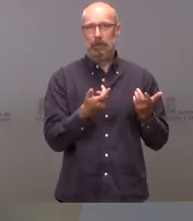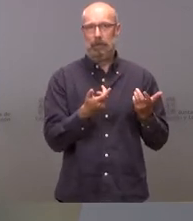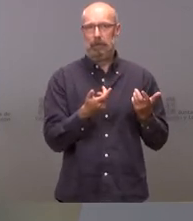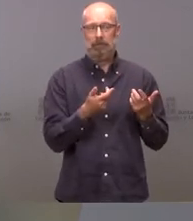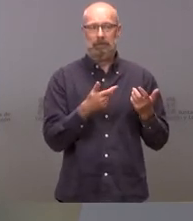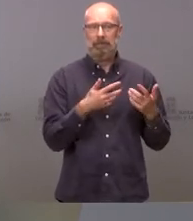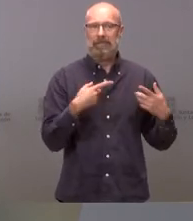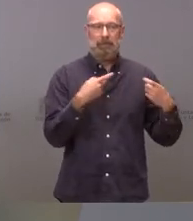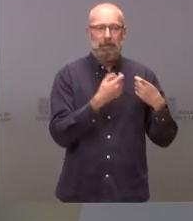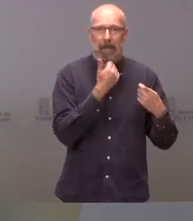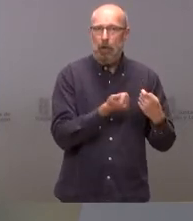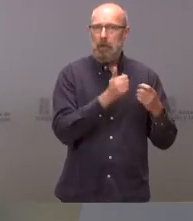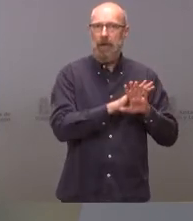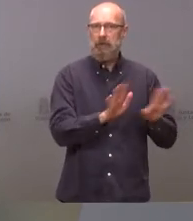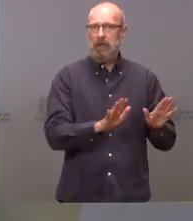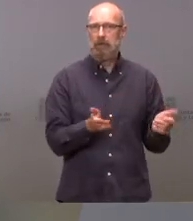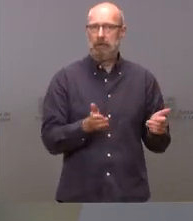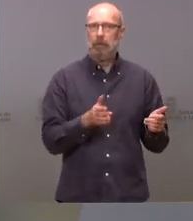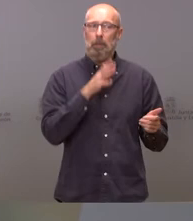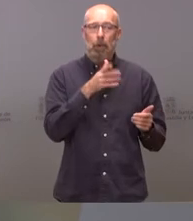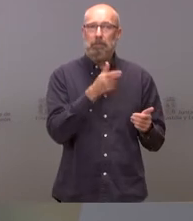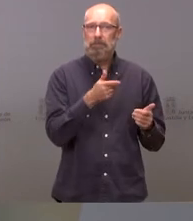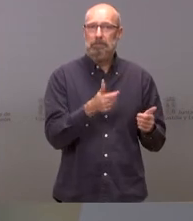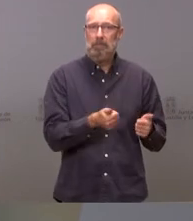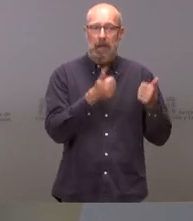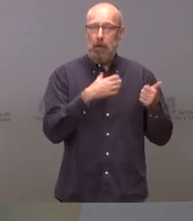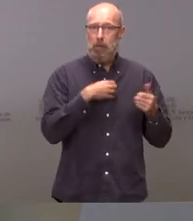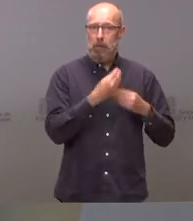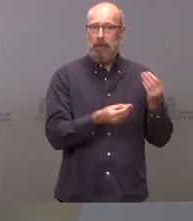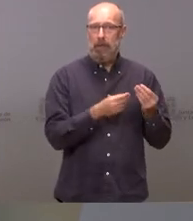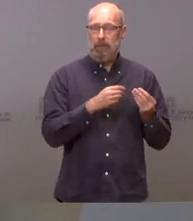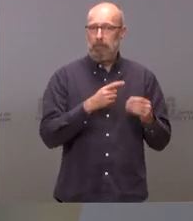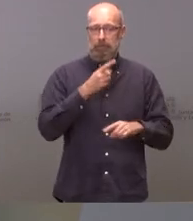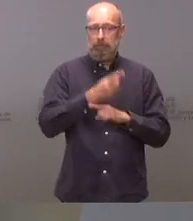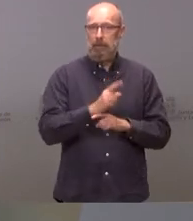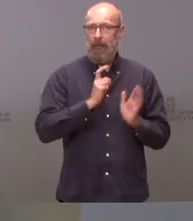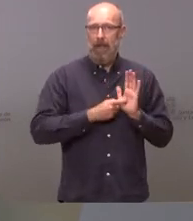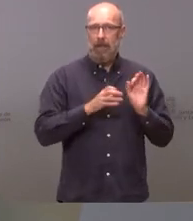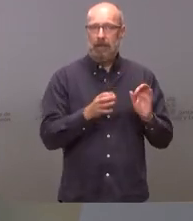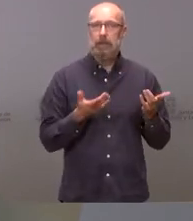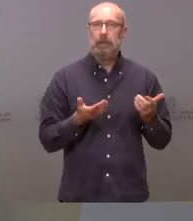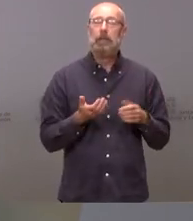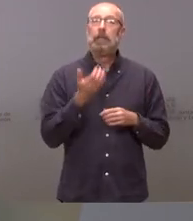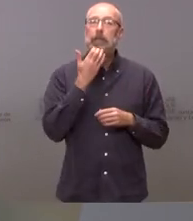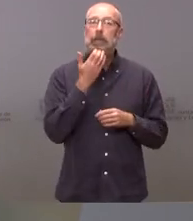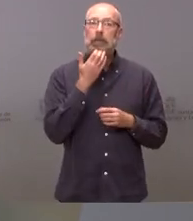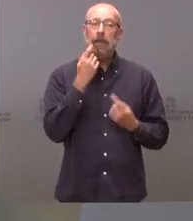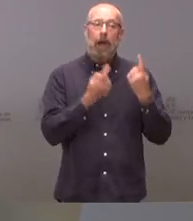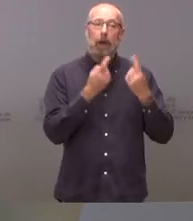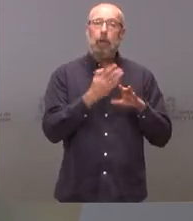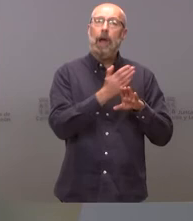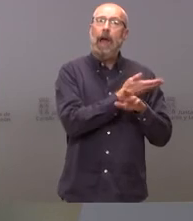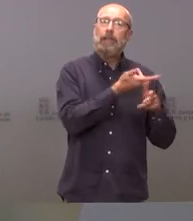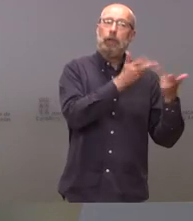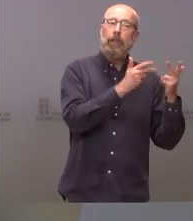ninguna tensión es decir es que no es posible por lo tanto a partir de ahí quien tuviera algún tipo de autorización previa o de